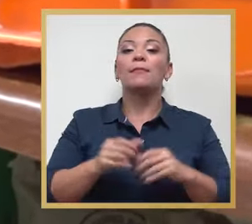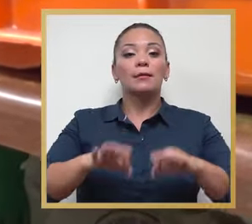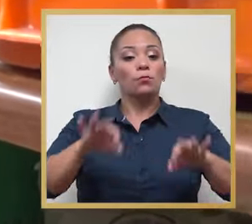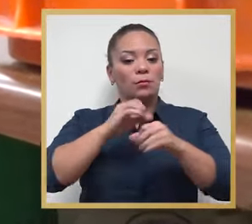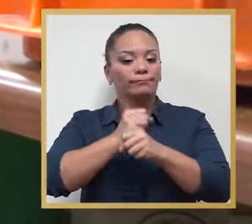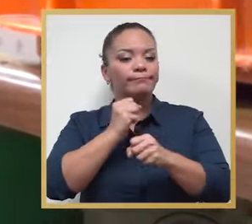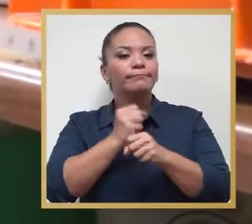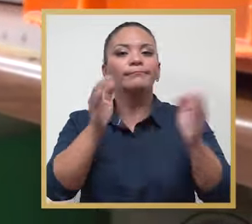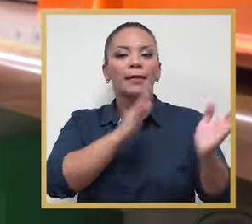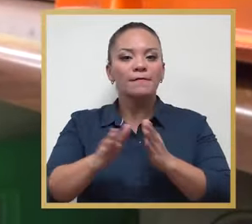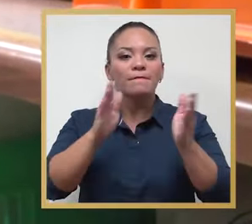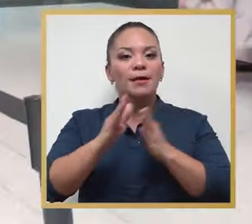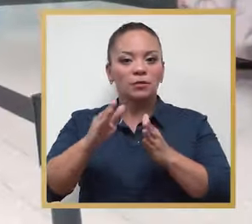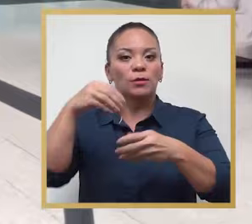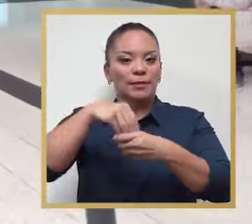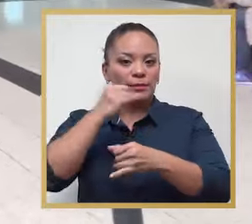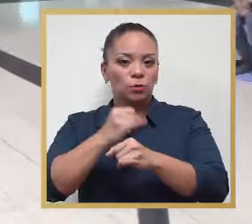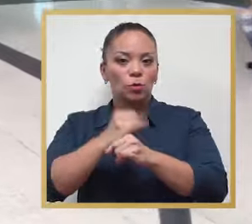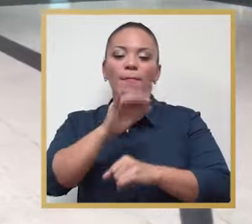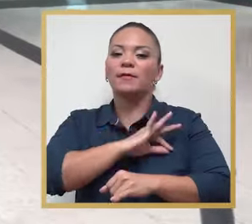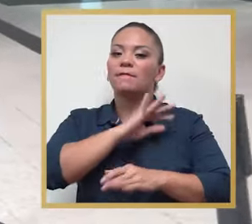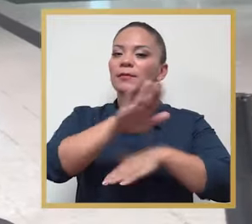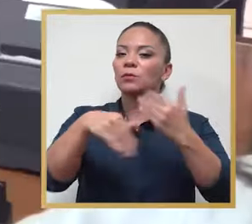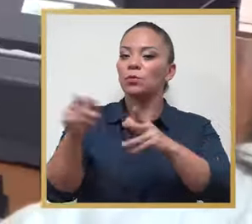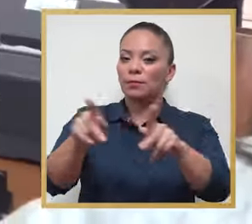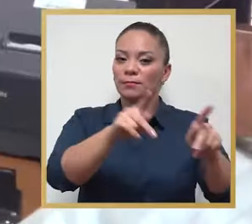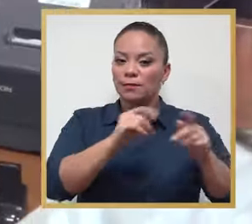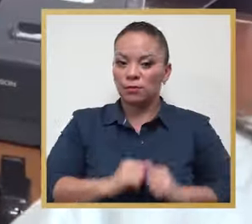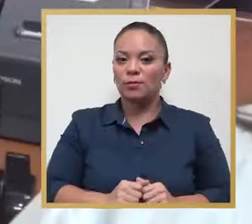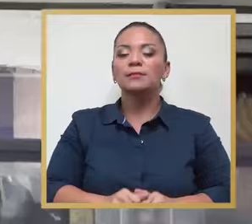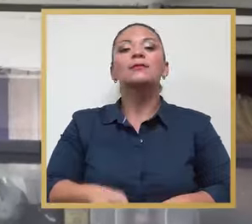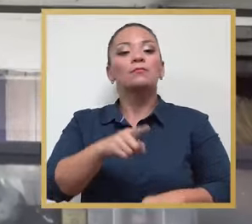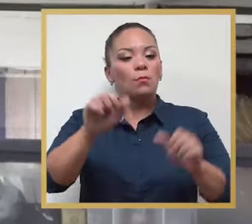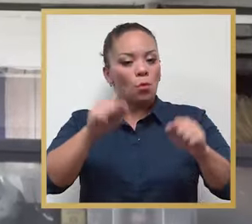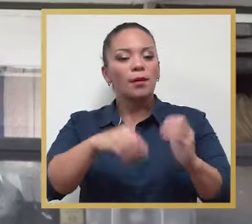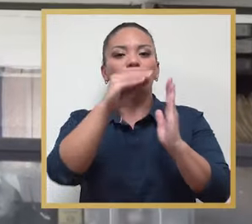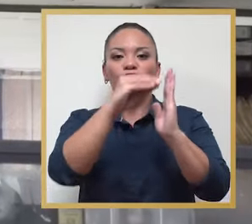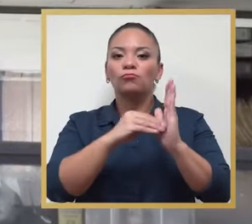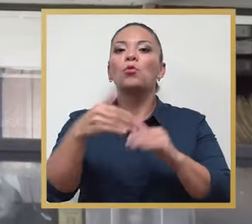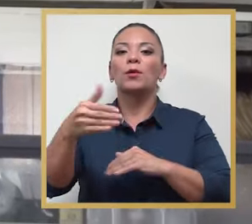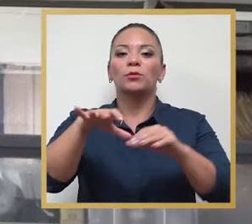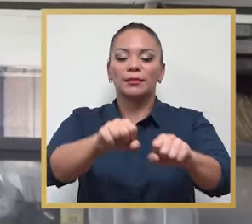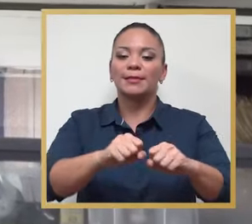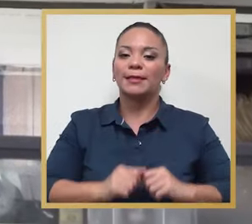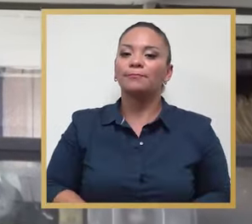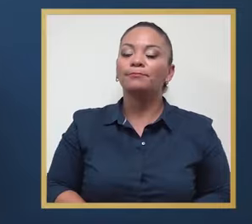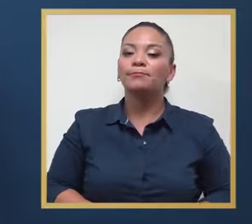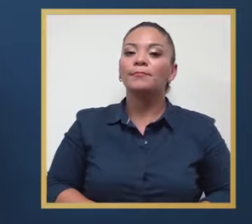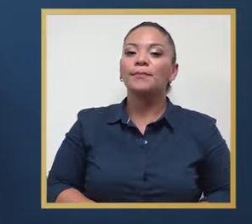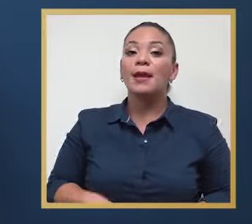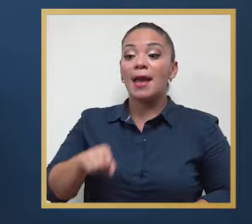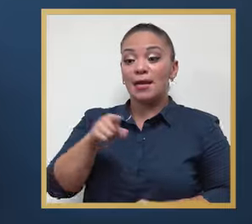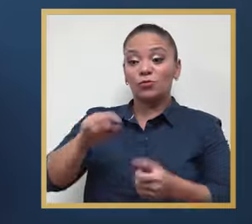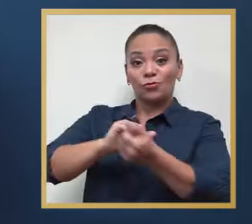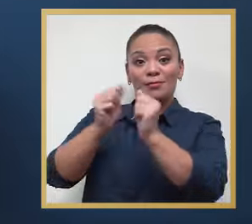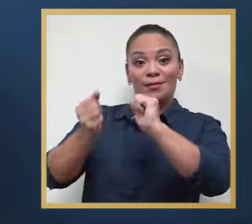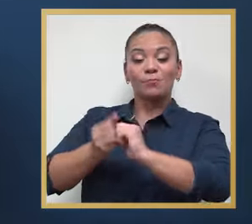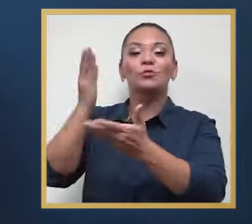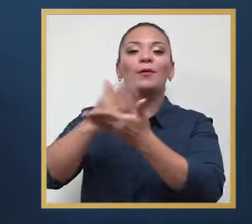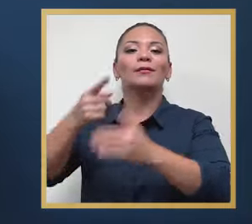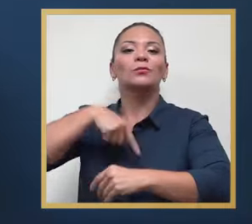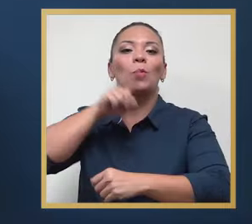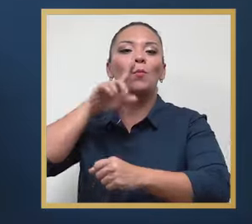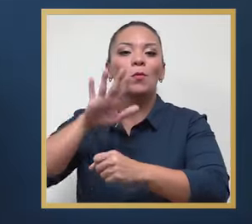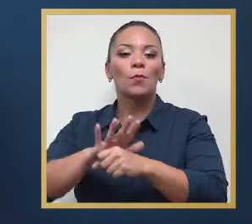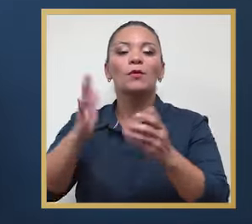Este es un tema de eficiencia interna y planificación que beneficia enormemente a toda la población que podrá programar su cita. Estos cambios son